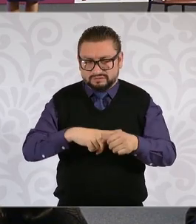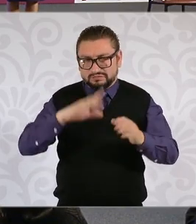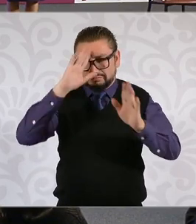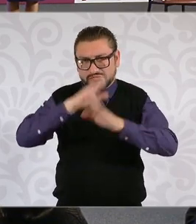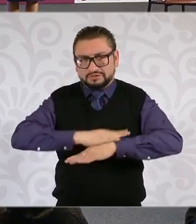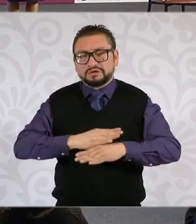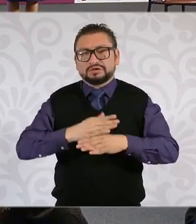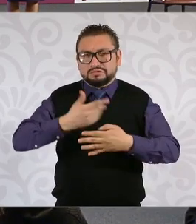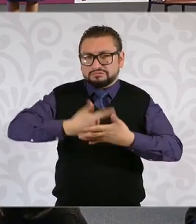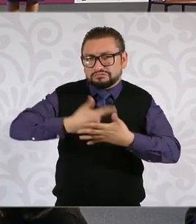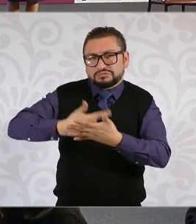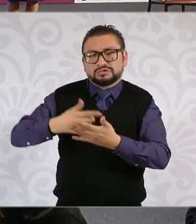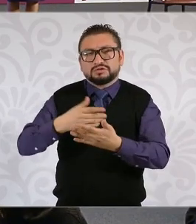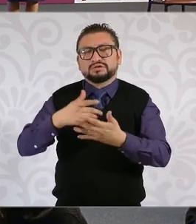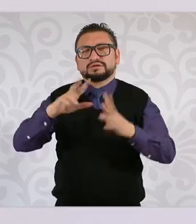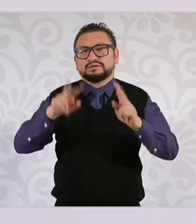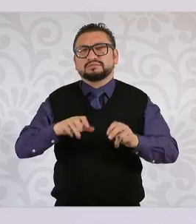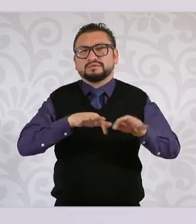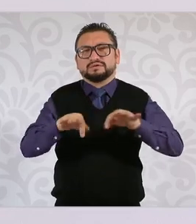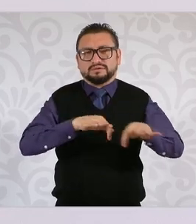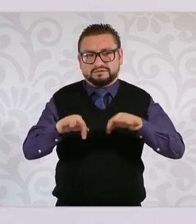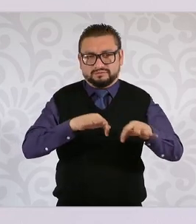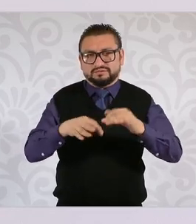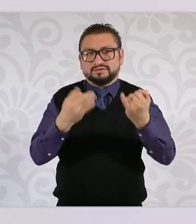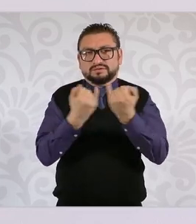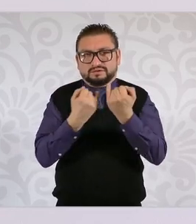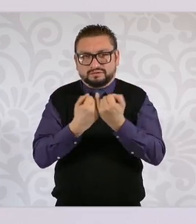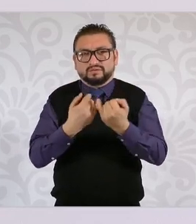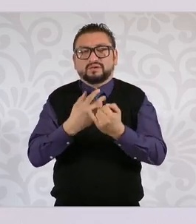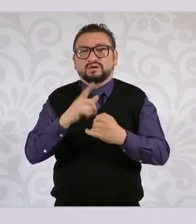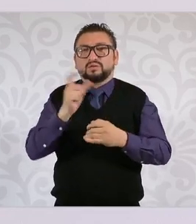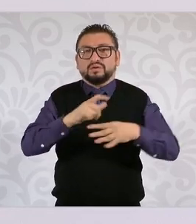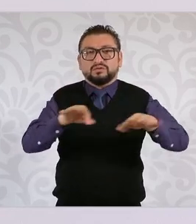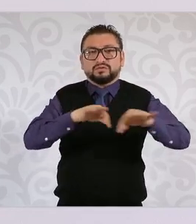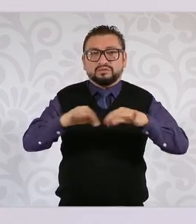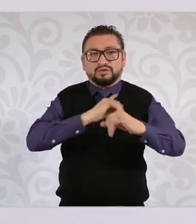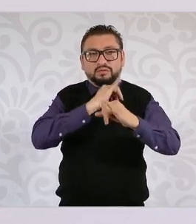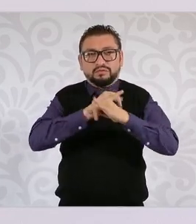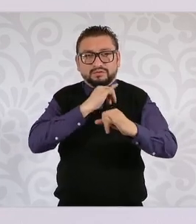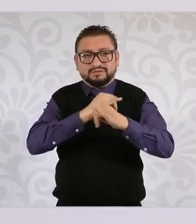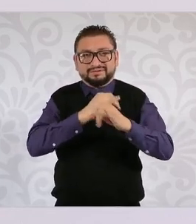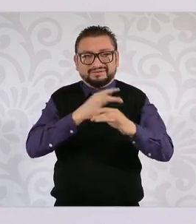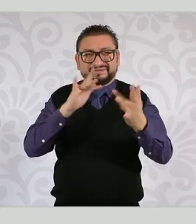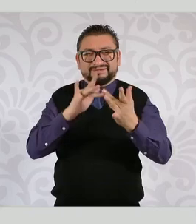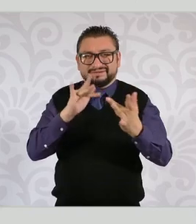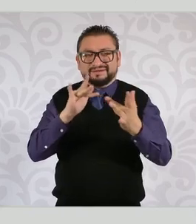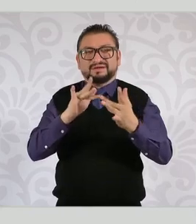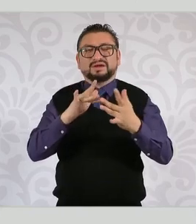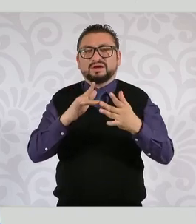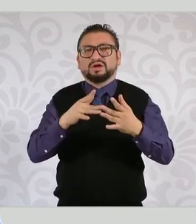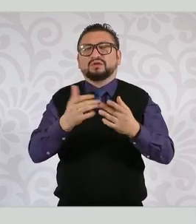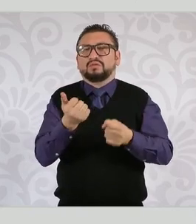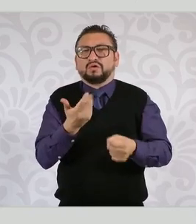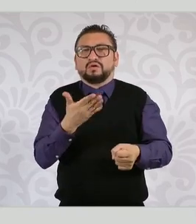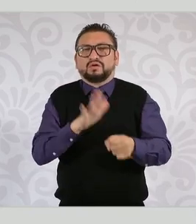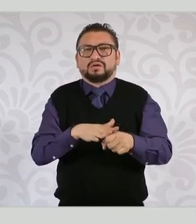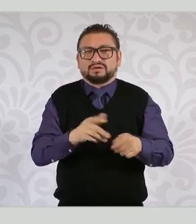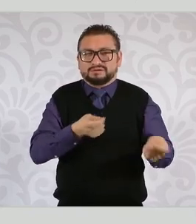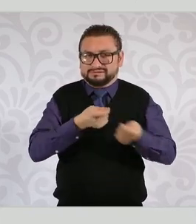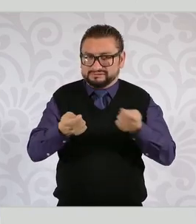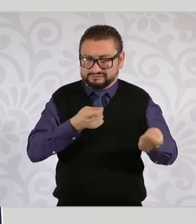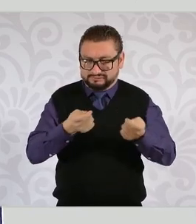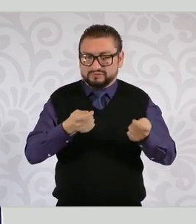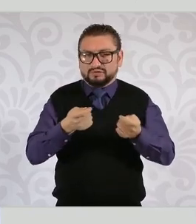que además la política de gestión algorítmica del trabajo que está detrás, digamos, o lo que administra en general el